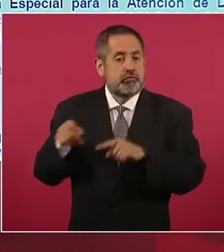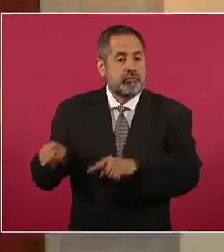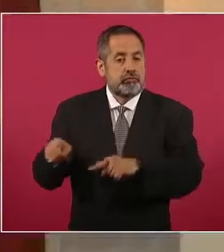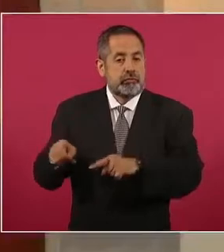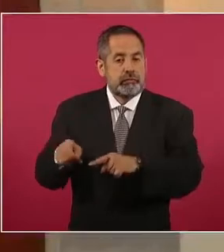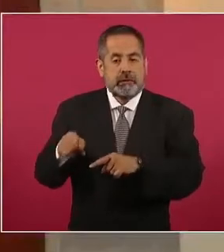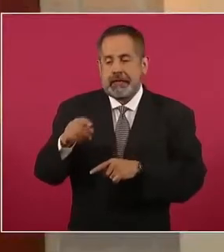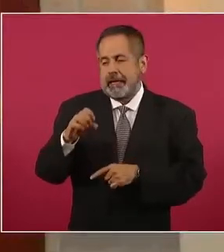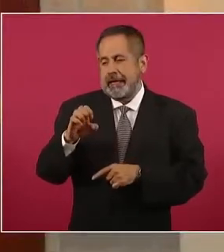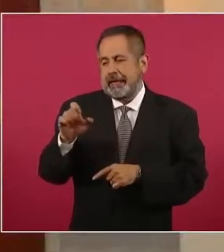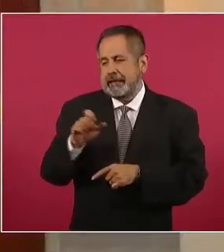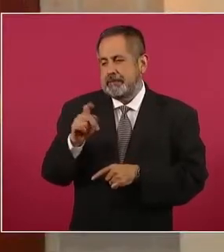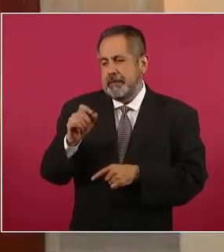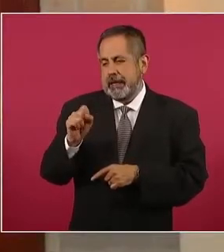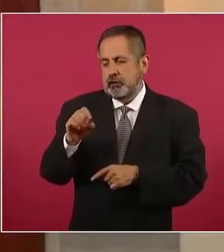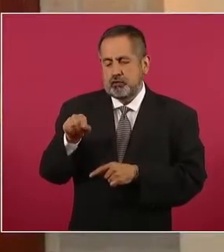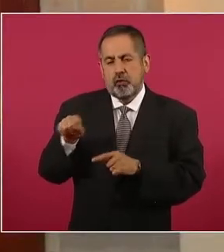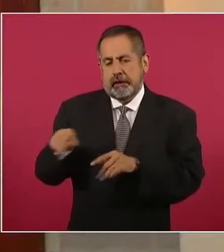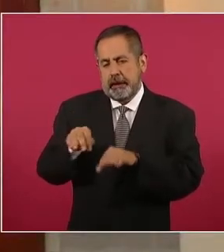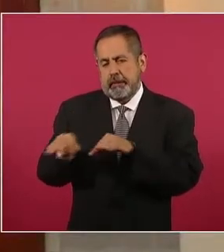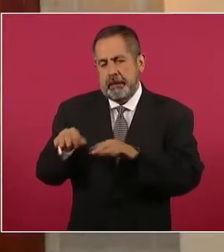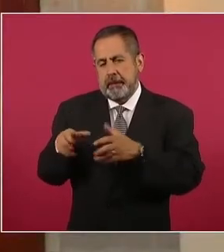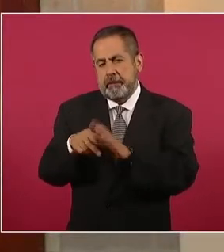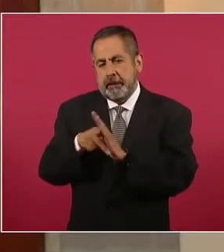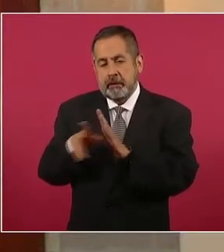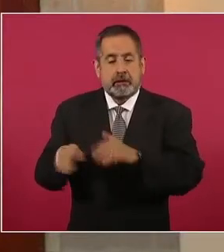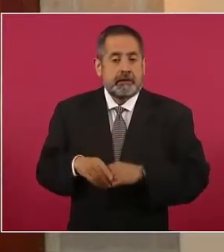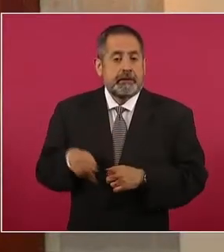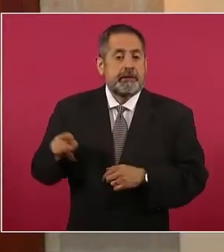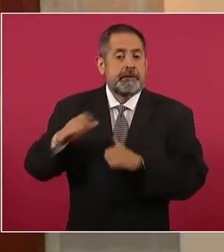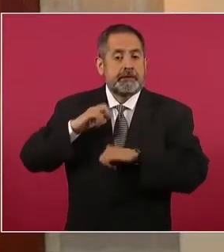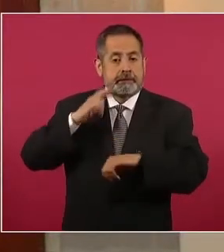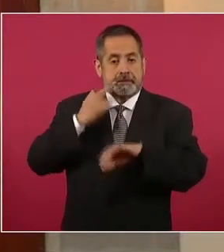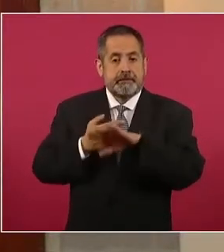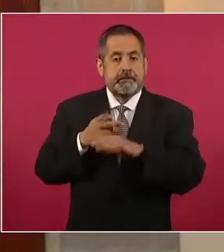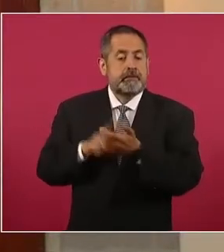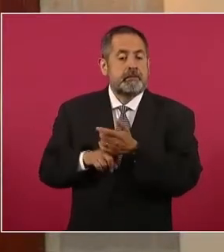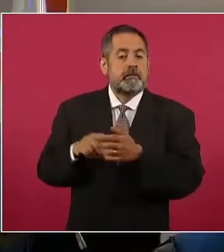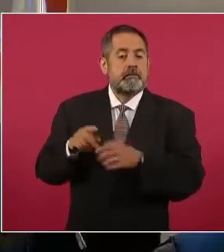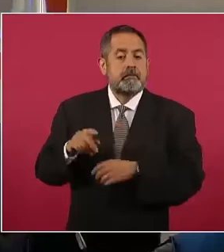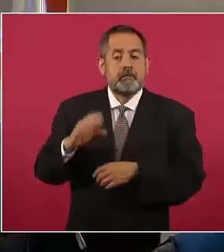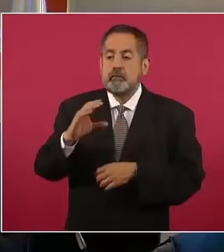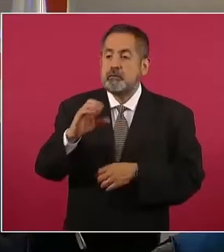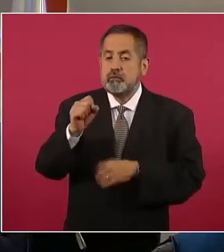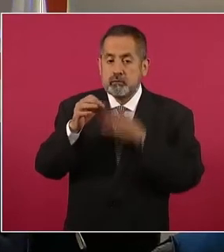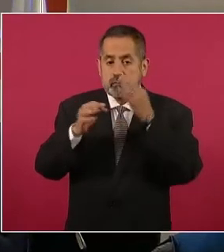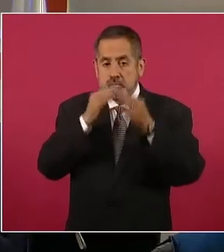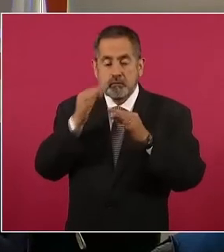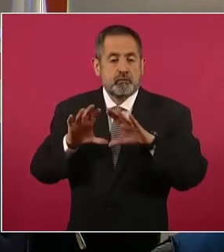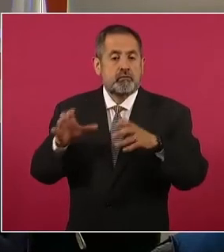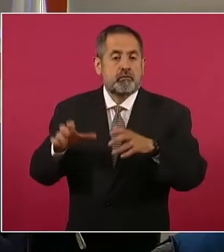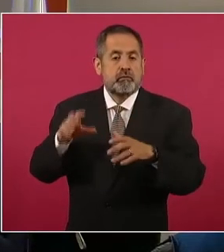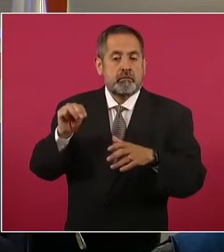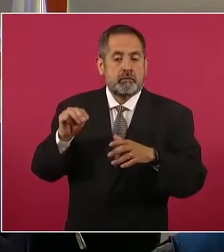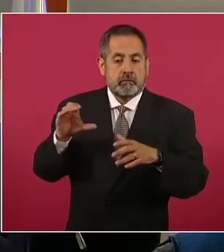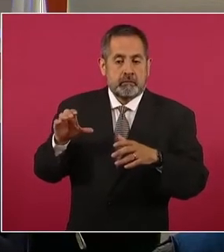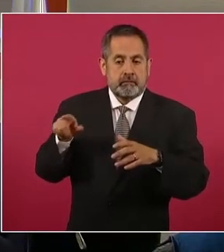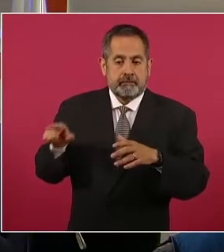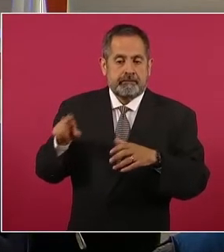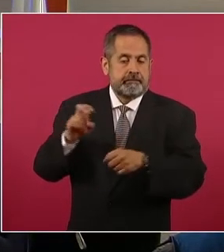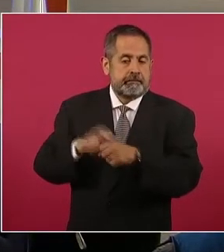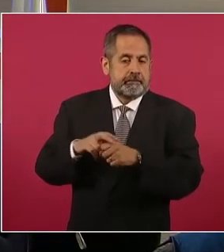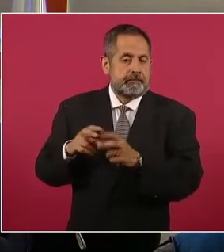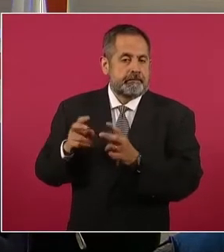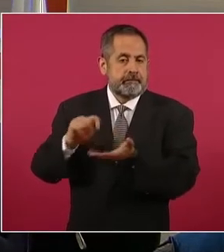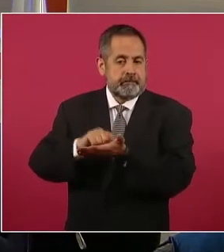periódico Expreso, también era vocero o titular de comunicación social del Movimiento Ciudadano en Tamaulipas.